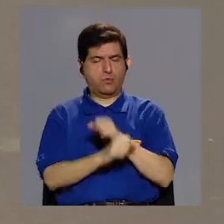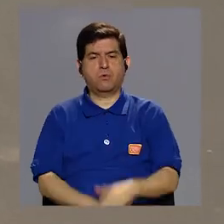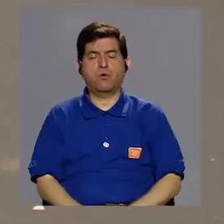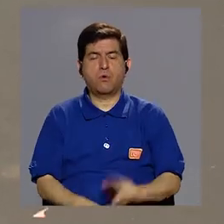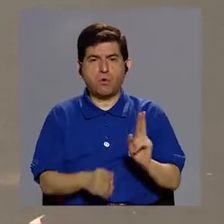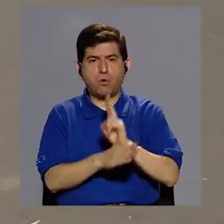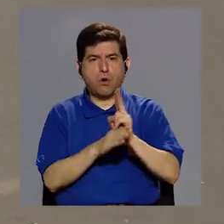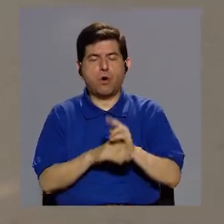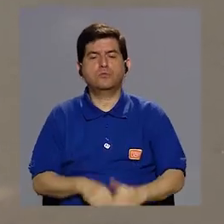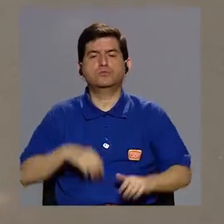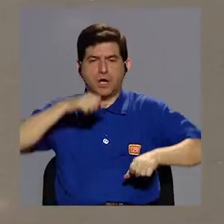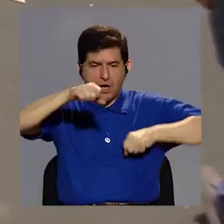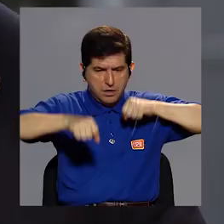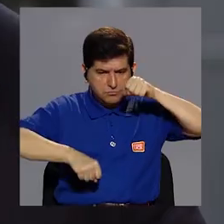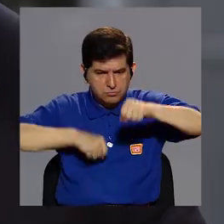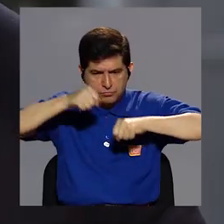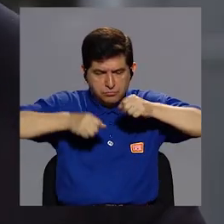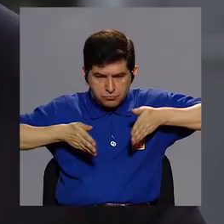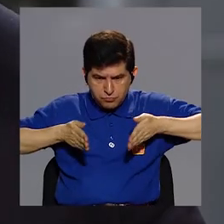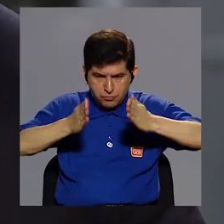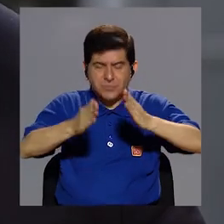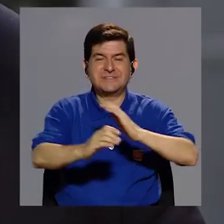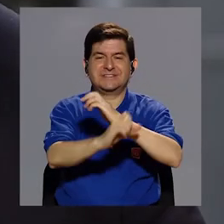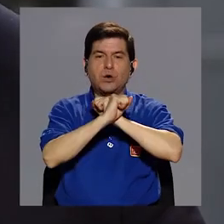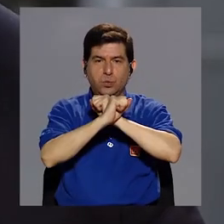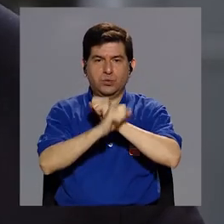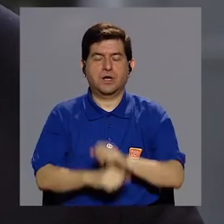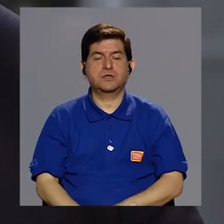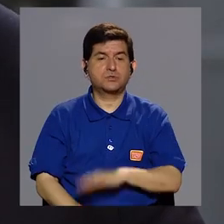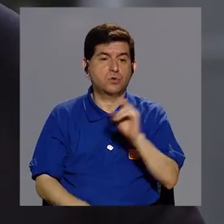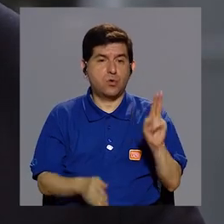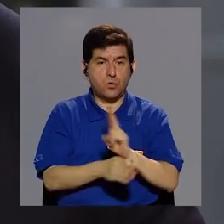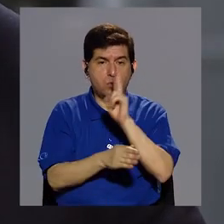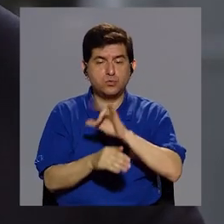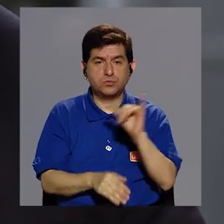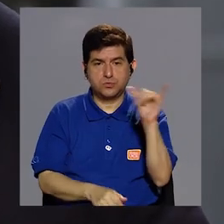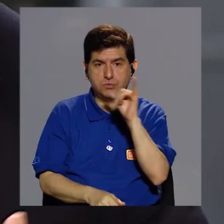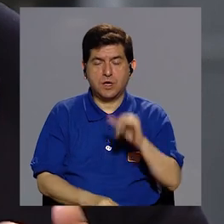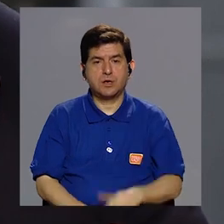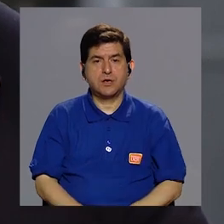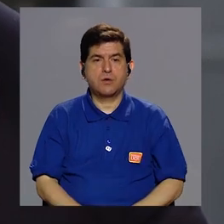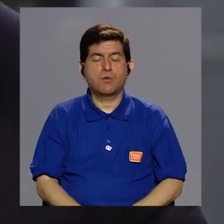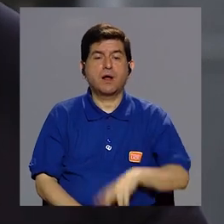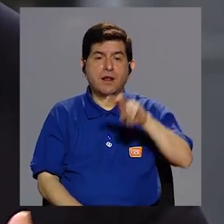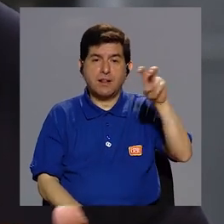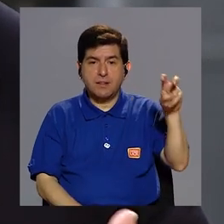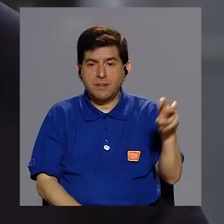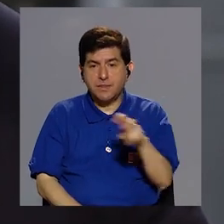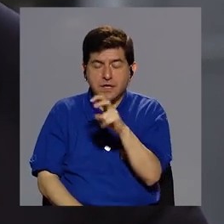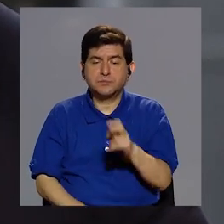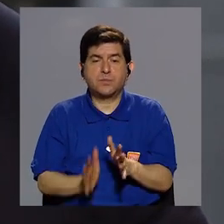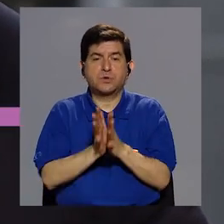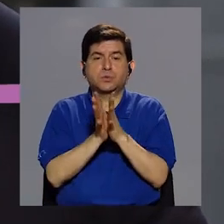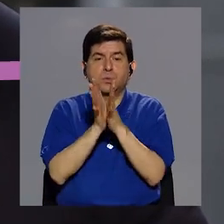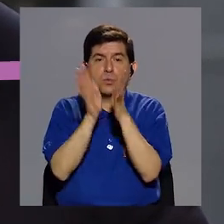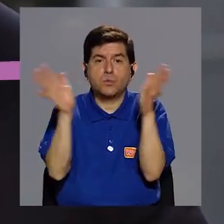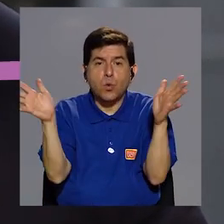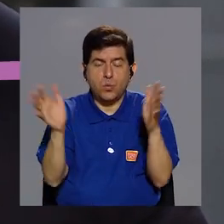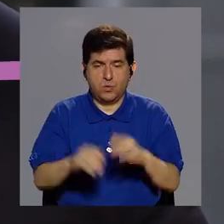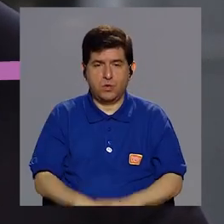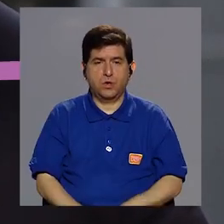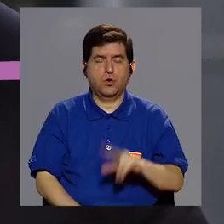seguridad, que puedan utilizar ciclovías con seguridad, que puedan utilizar también un transporte